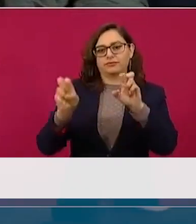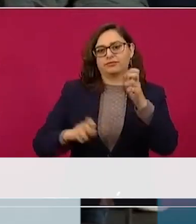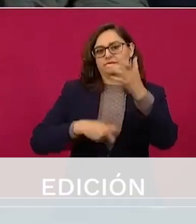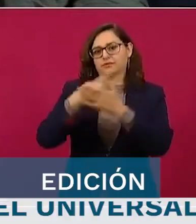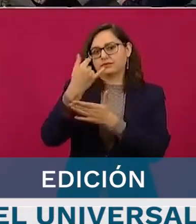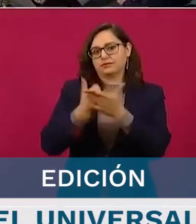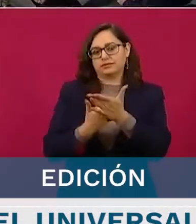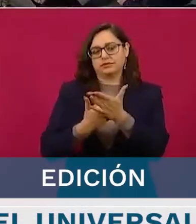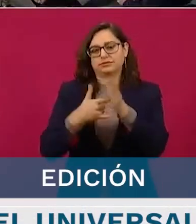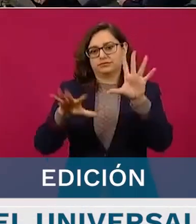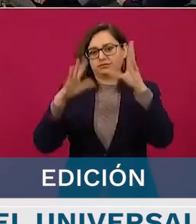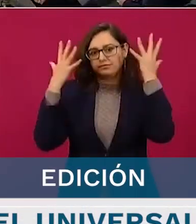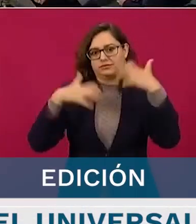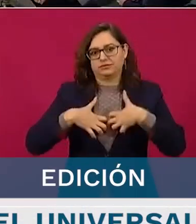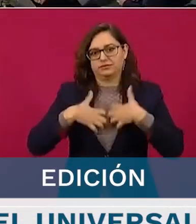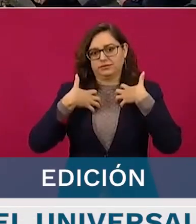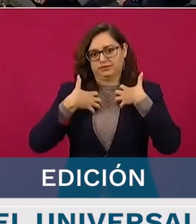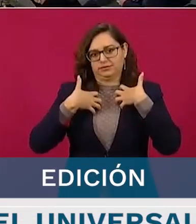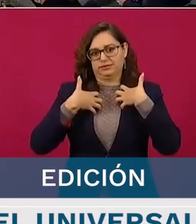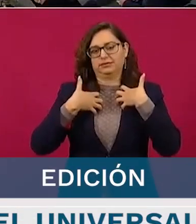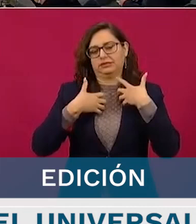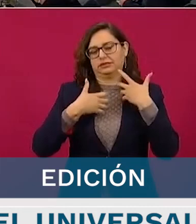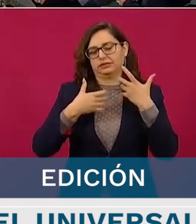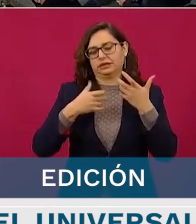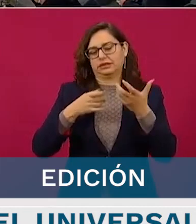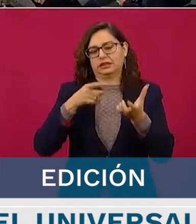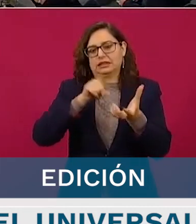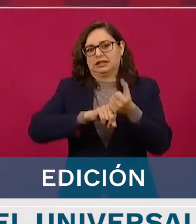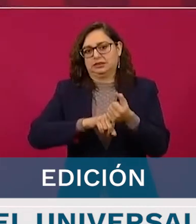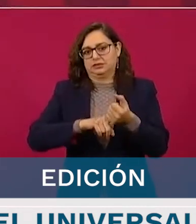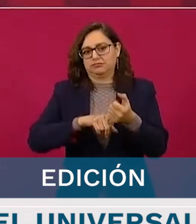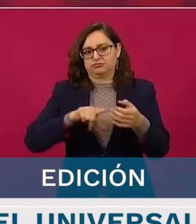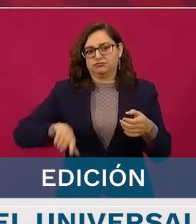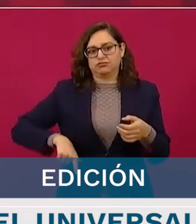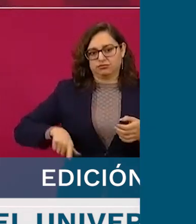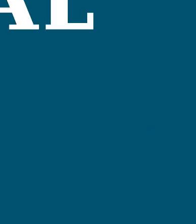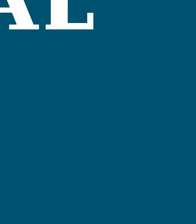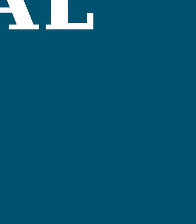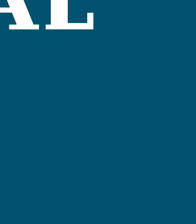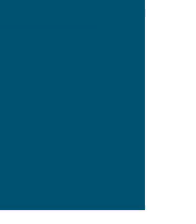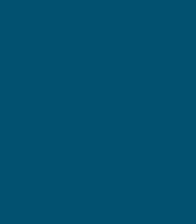Y hay que esperar a ver qué informa la fiscalía.